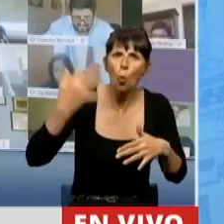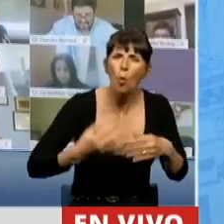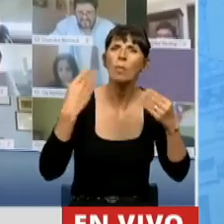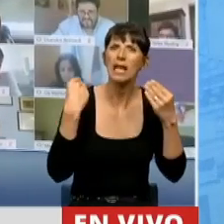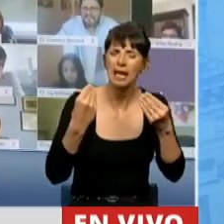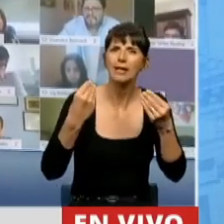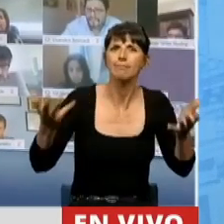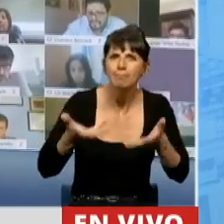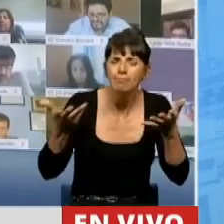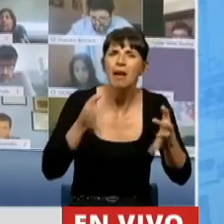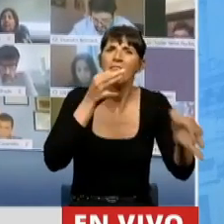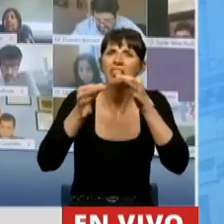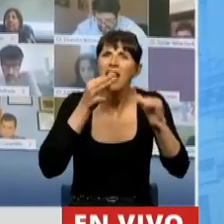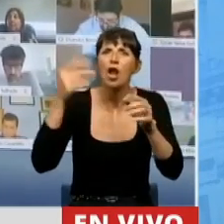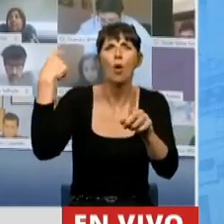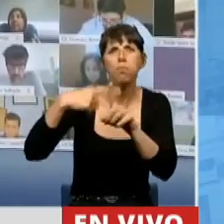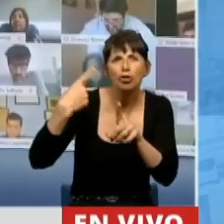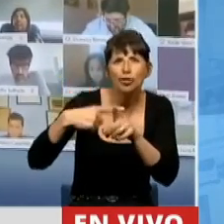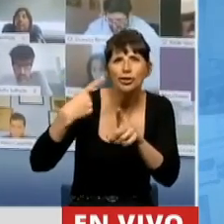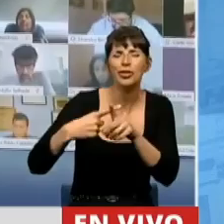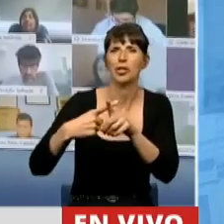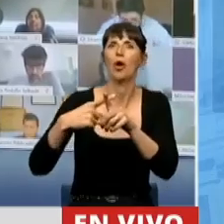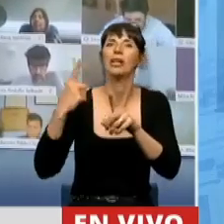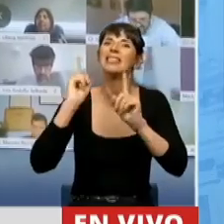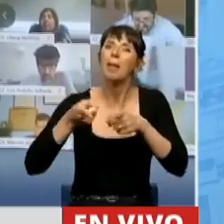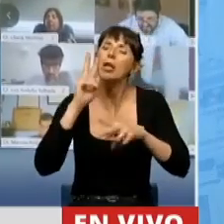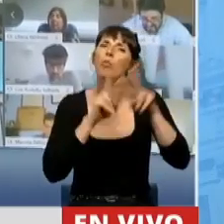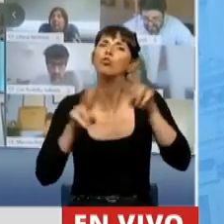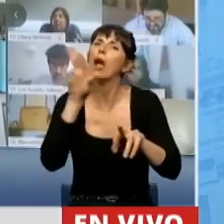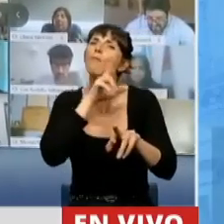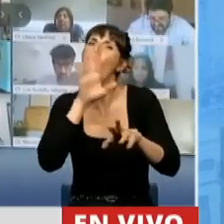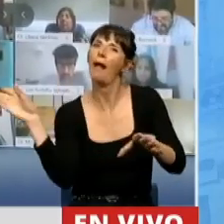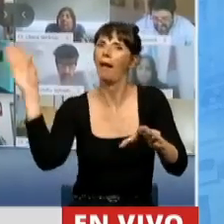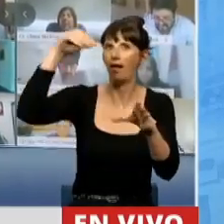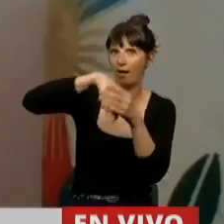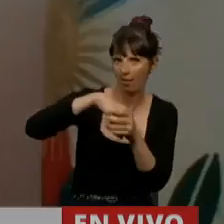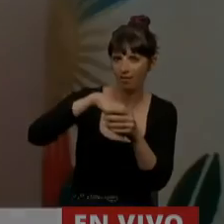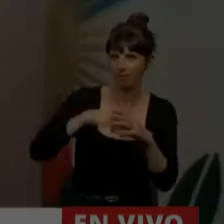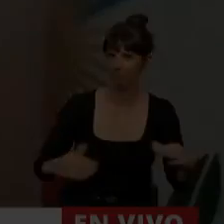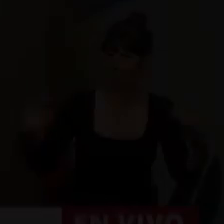diversidad y la inclusión con una perspectiva de género. Muchas gracias, señor presidente. Gracias, diputada.